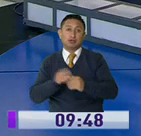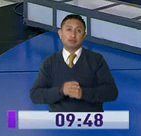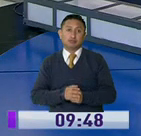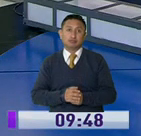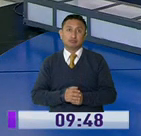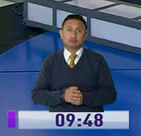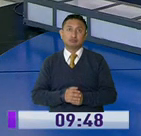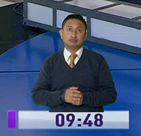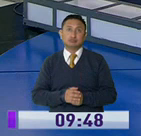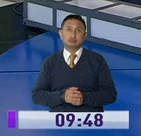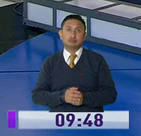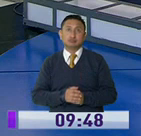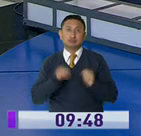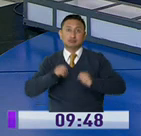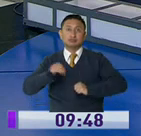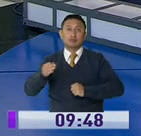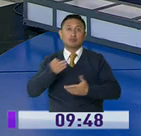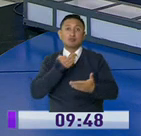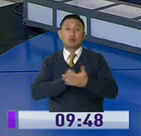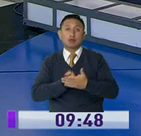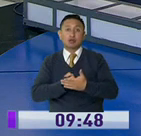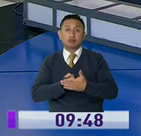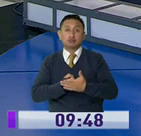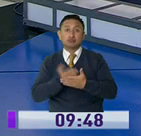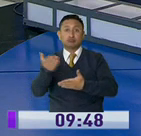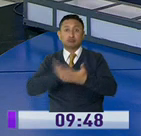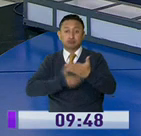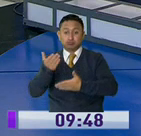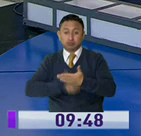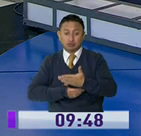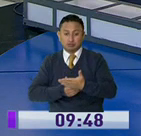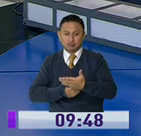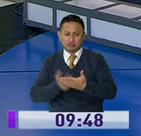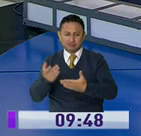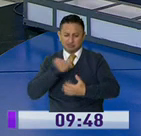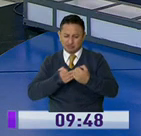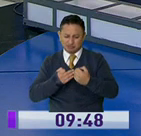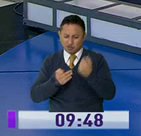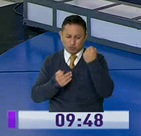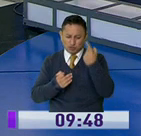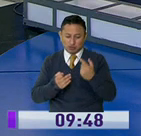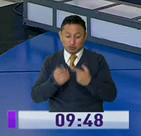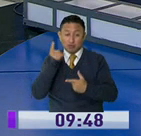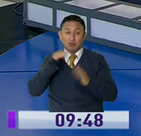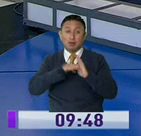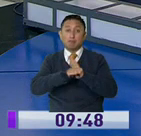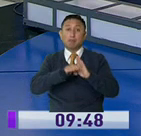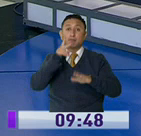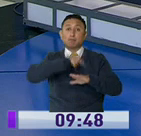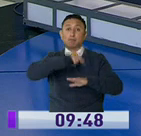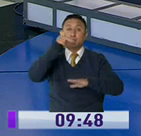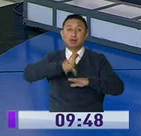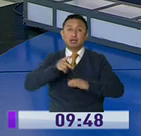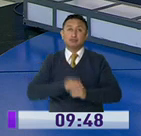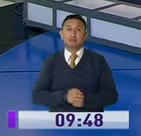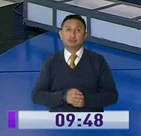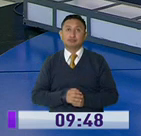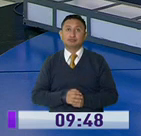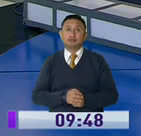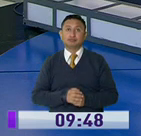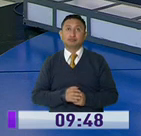¿desde cuándo rige? Ya me han llegado algunos informativos por correo electrónico, pero no me explica la información. Ejemplo, dice el Banco del Pichinche. Gracias, Robert.